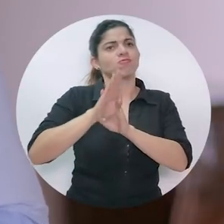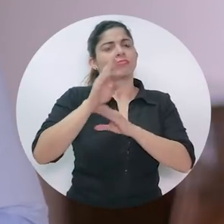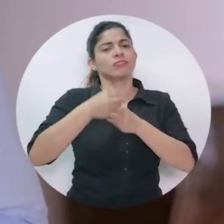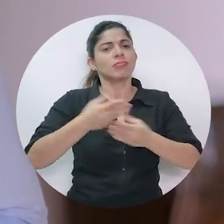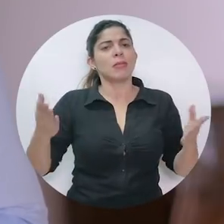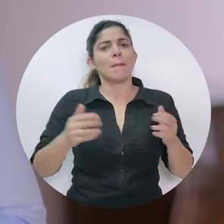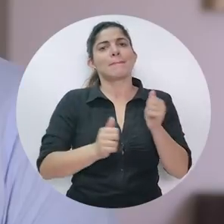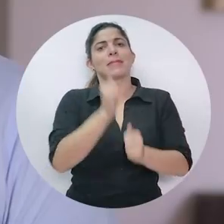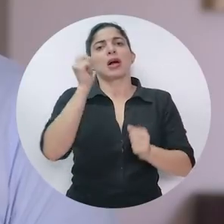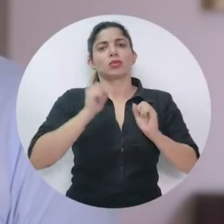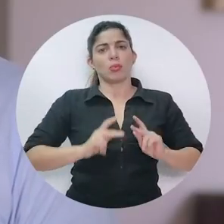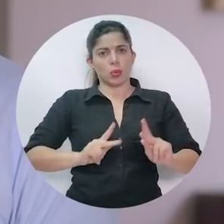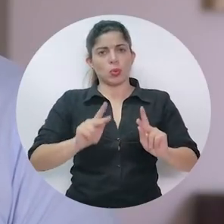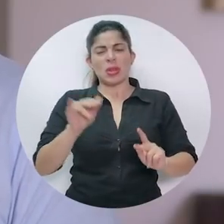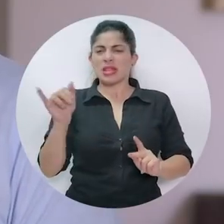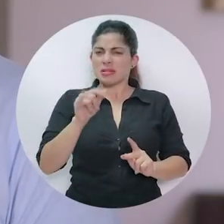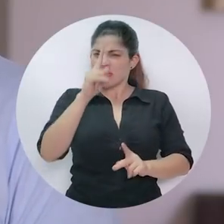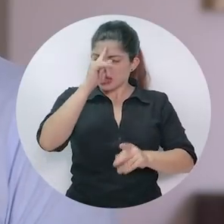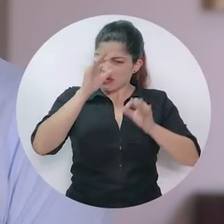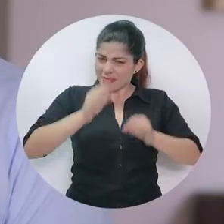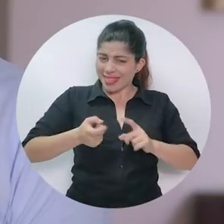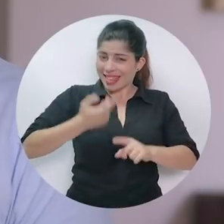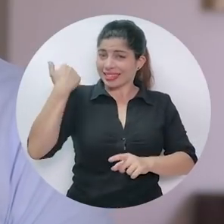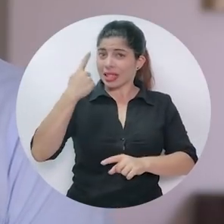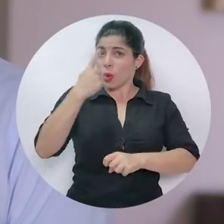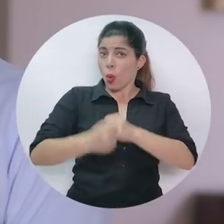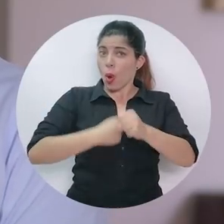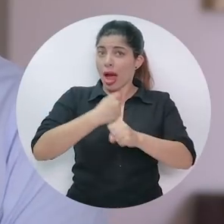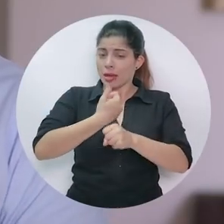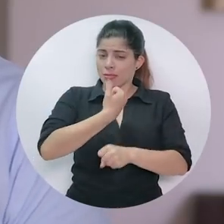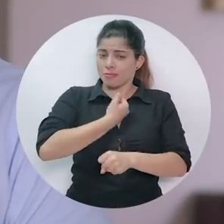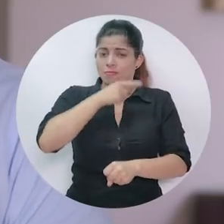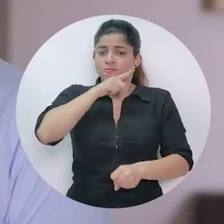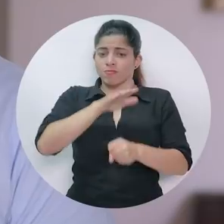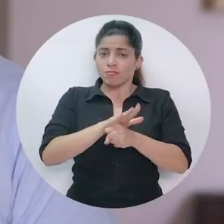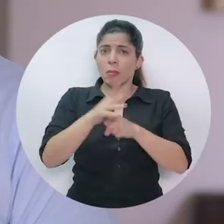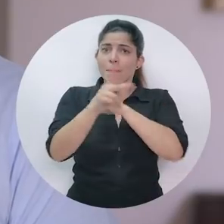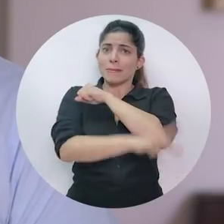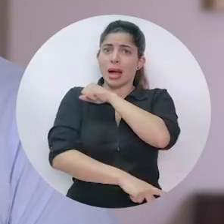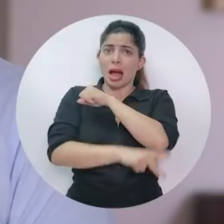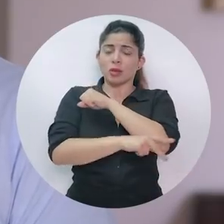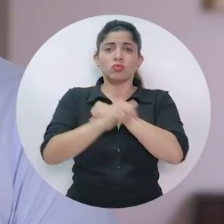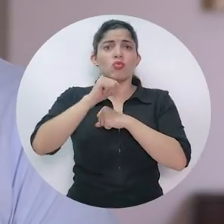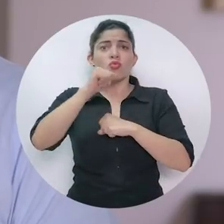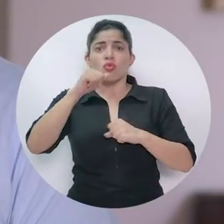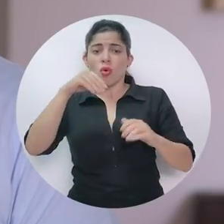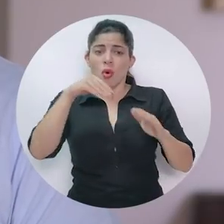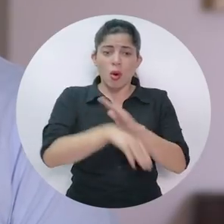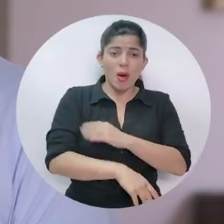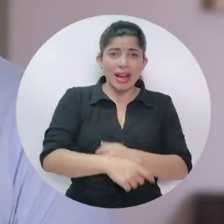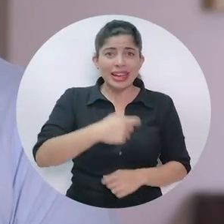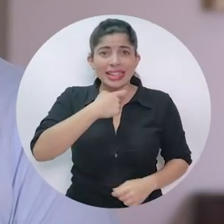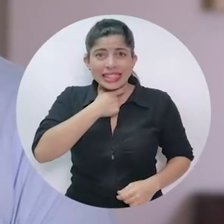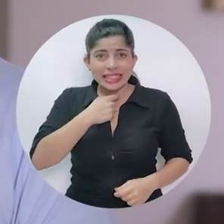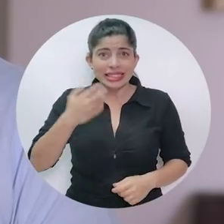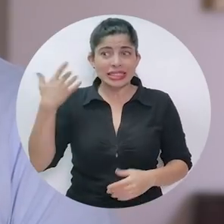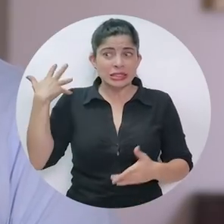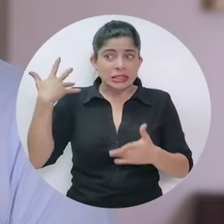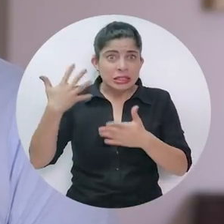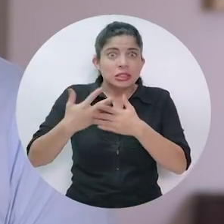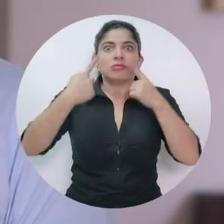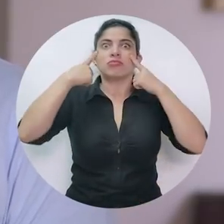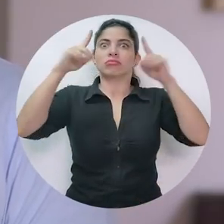más oportunidad. Con la misma determinación que hace un año me comprometí a que este país no cayera en una crisis